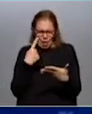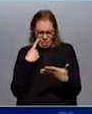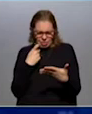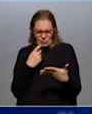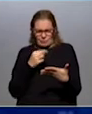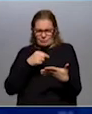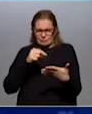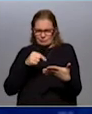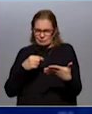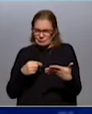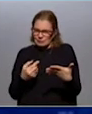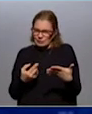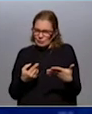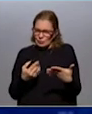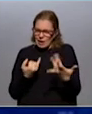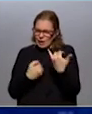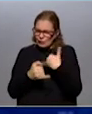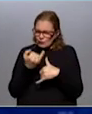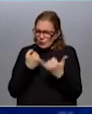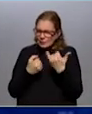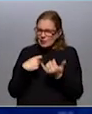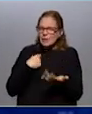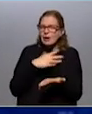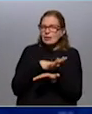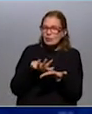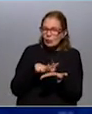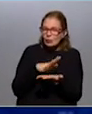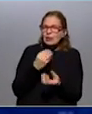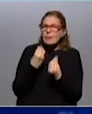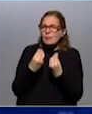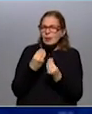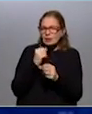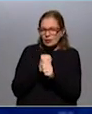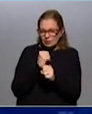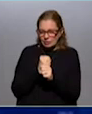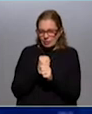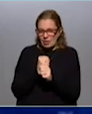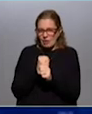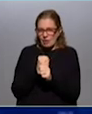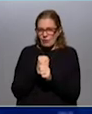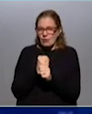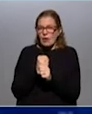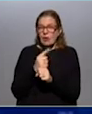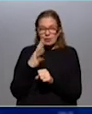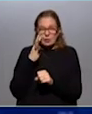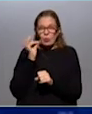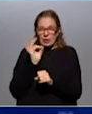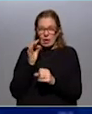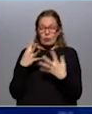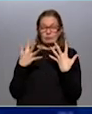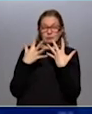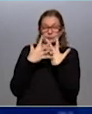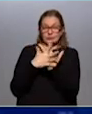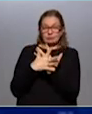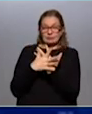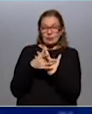es justamente eso. Es más informativo la situación, que está pasando con el empleo y con la actividad, que lo que está pasando con la tasa de desempleo. Claro, y eso